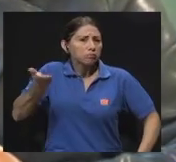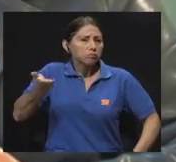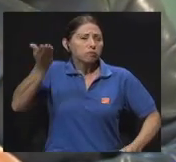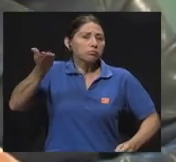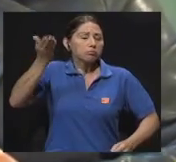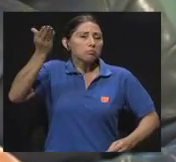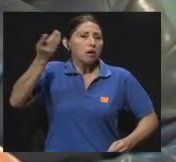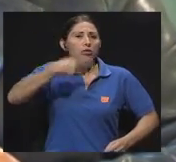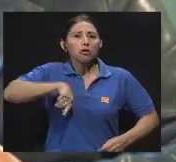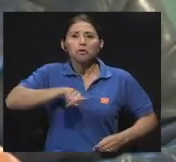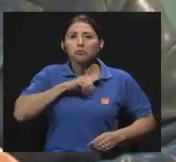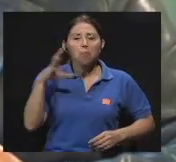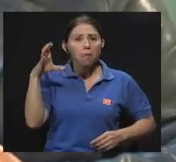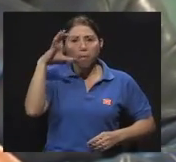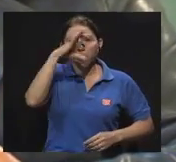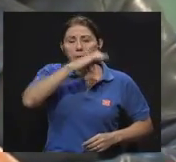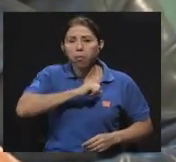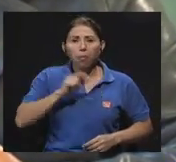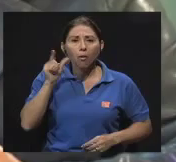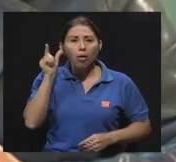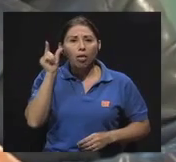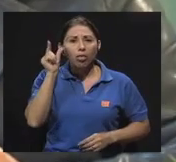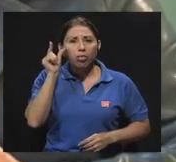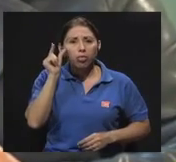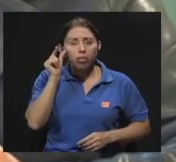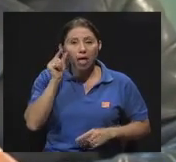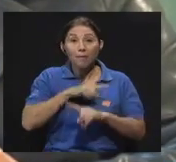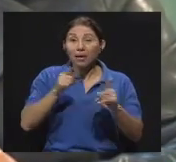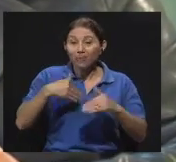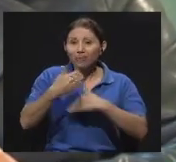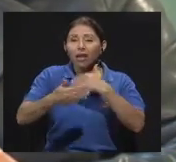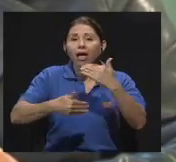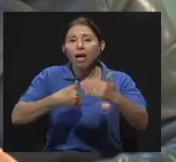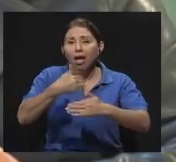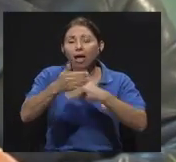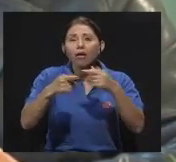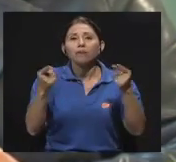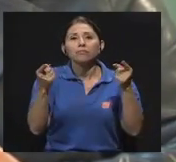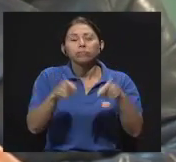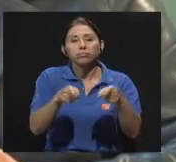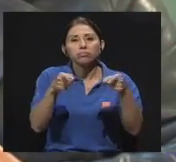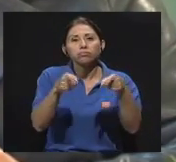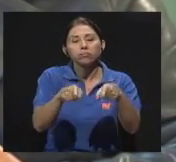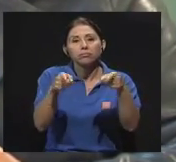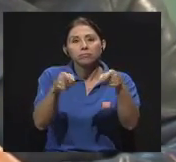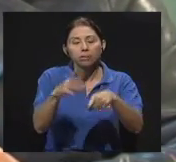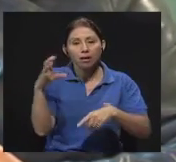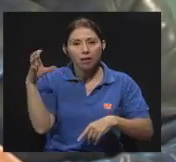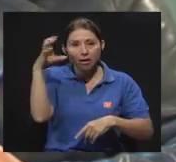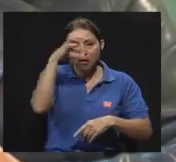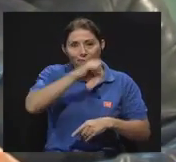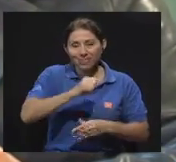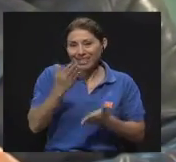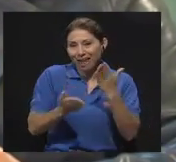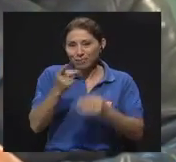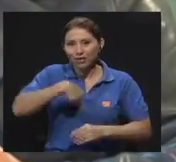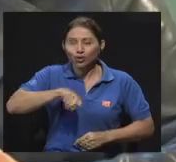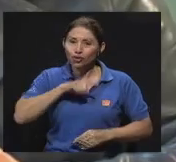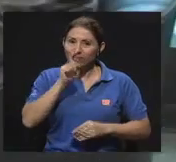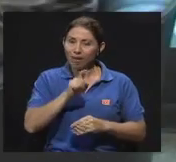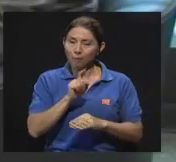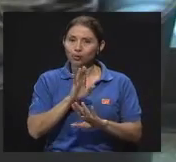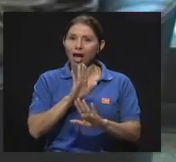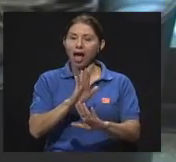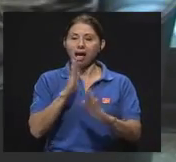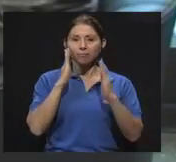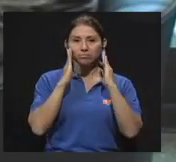vamos a cierta etapa de la vida, ahí es donde vamos a notar esas consecuencias. Tal vez debimos haber previsto esto con muchísima antelación.